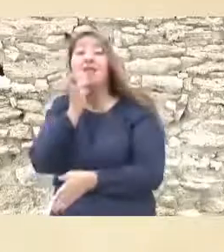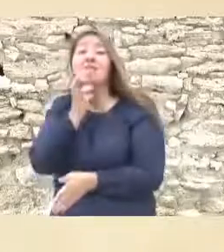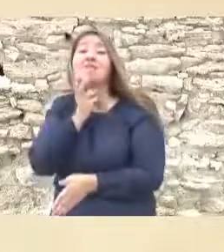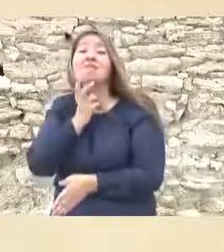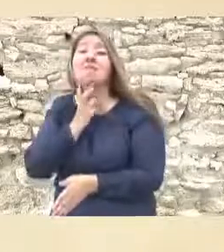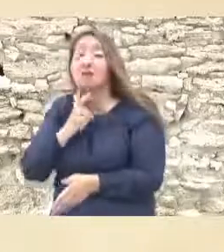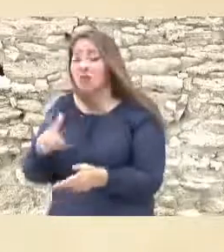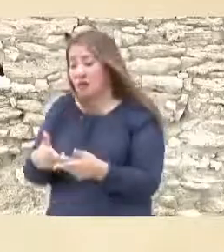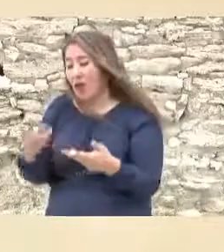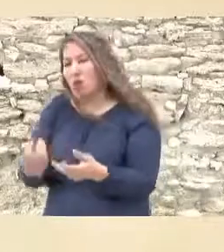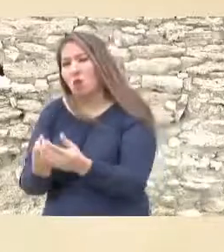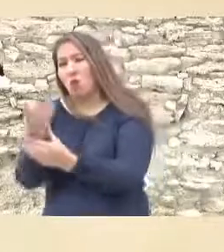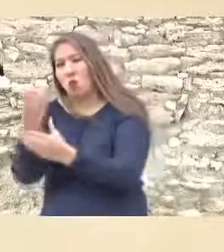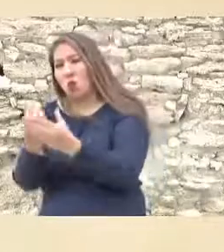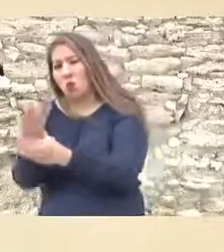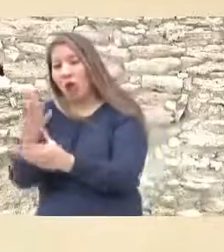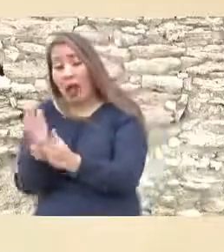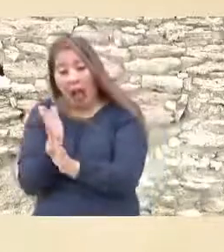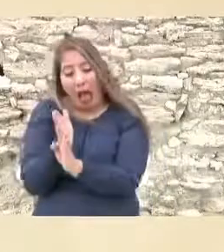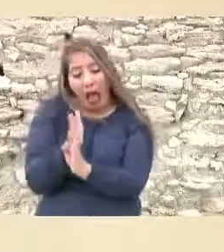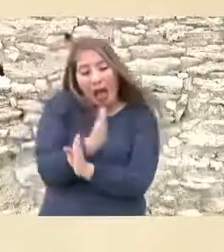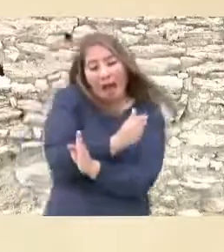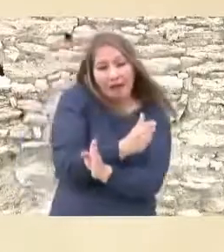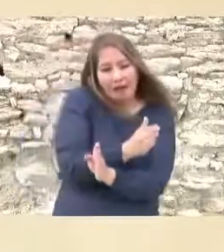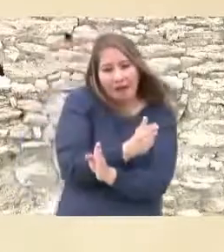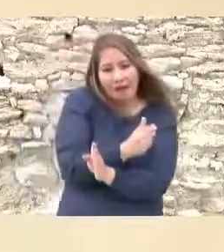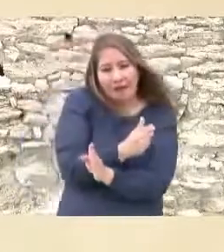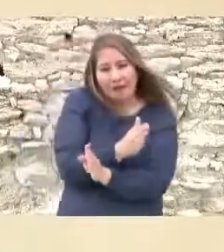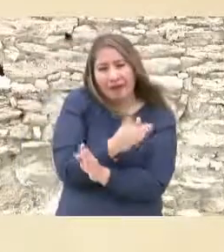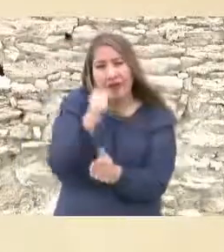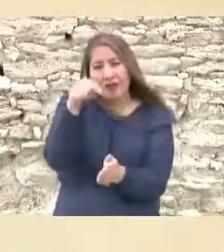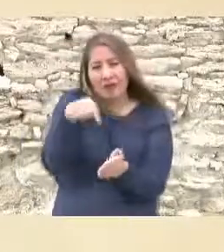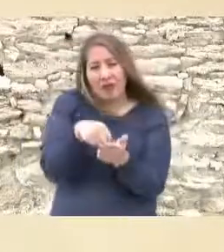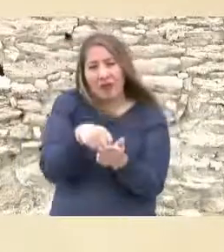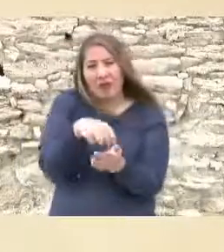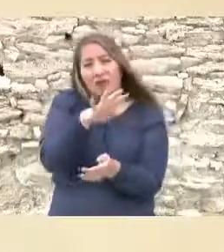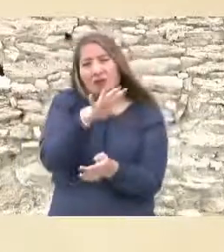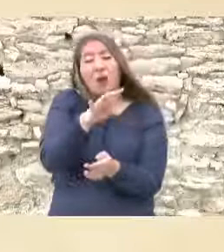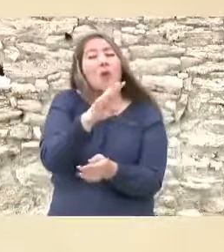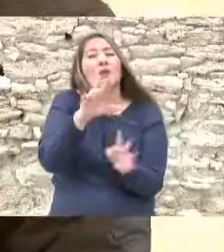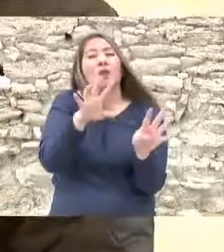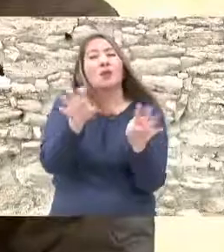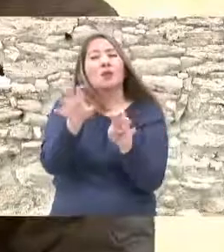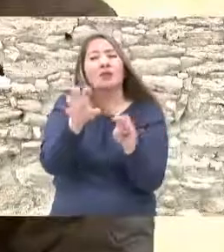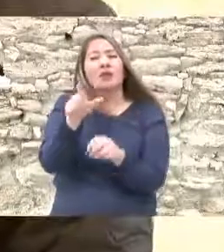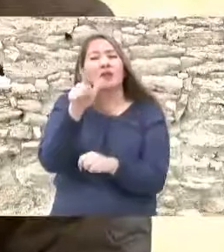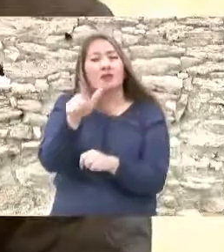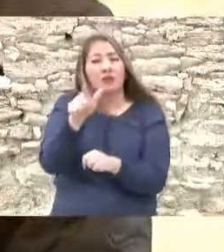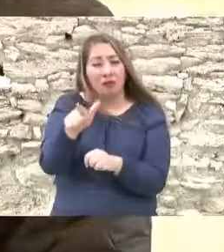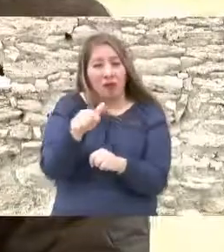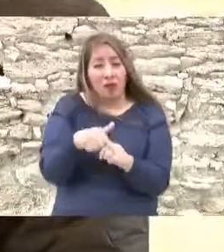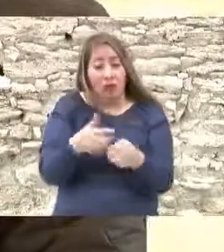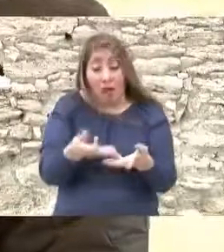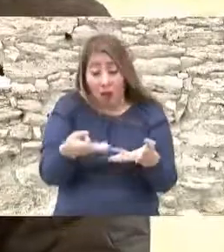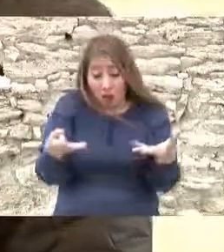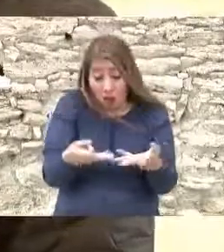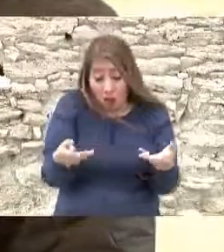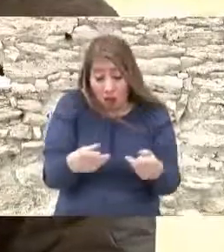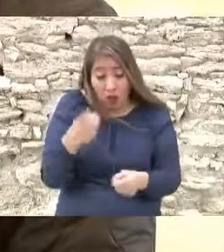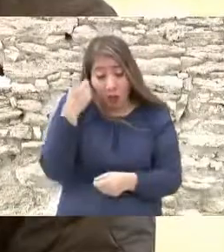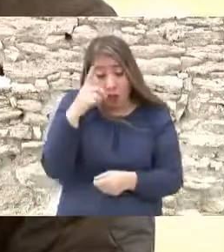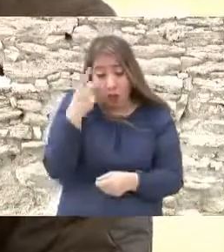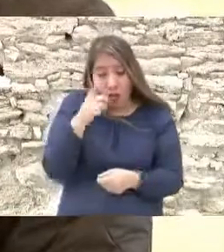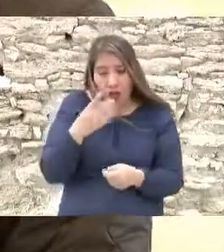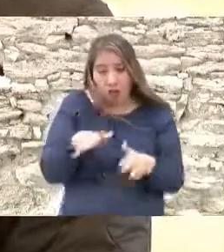de la constitución del 17 los dueños de las tierras eran los dueños del subsuelo